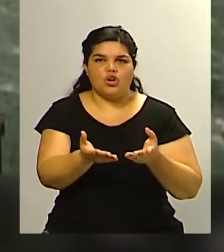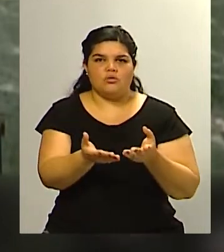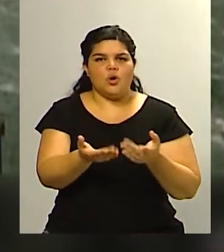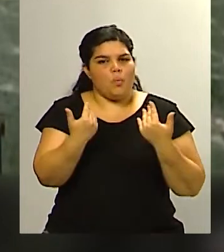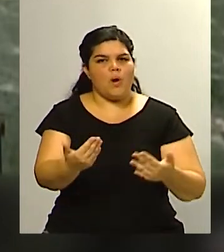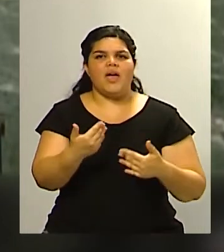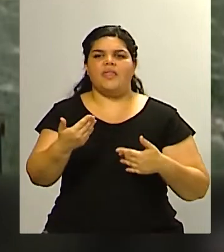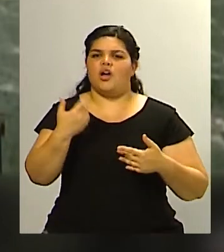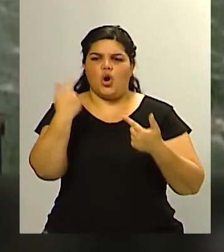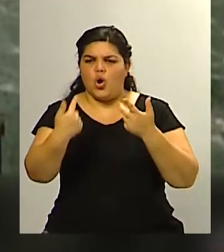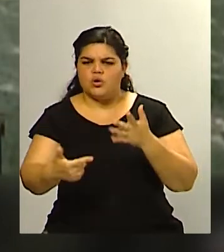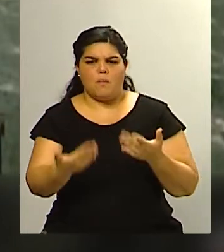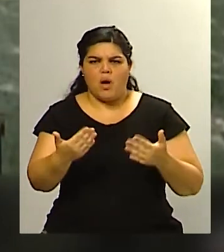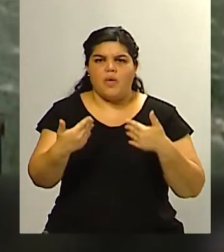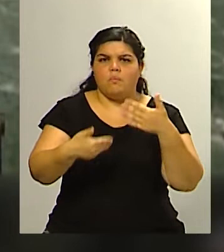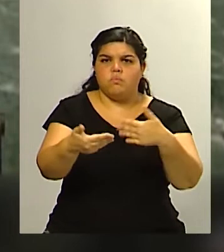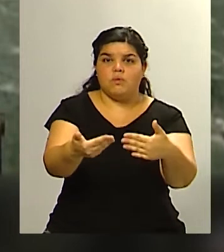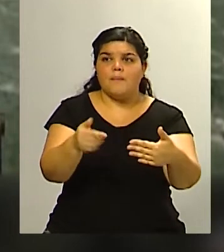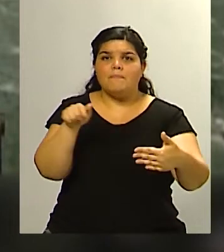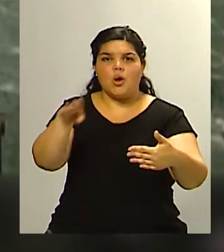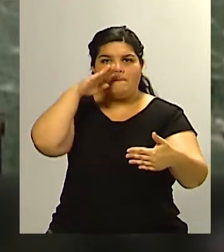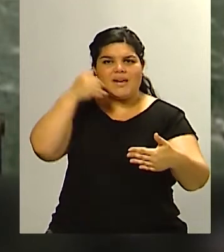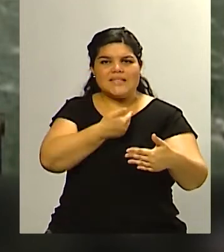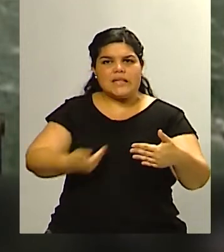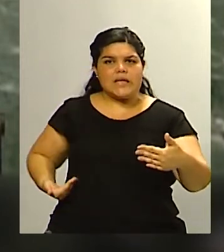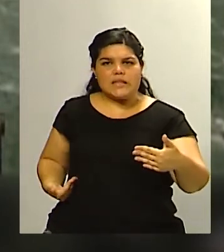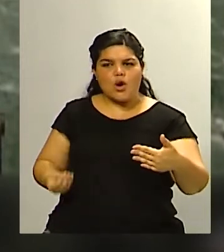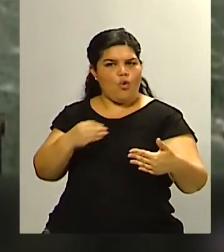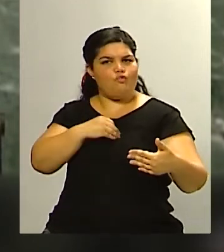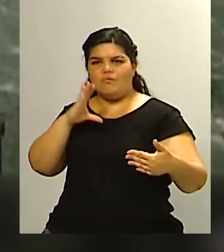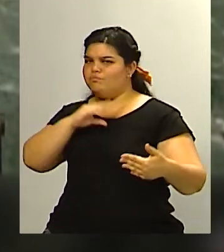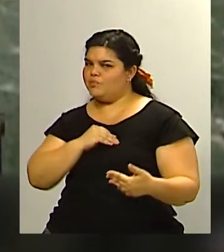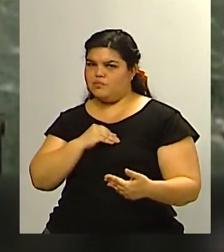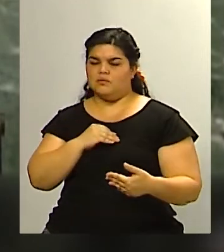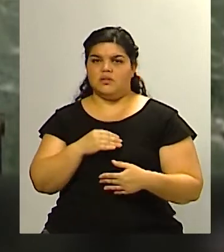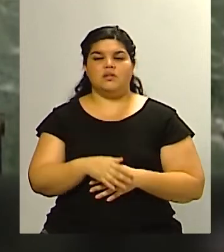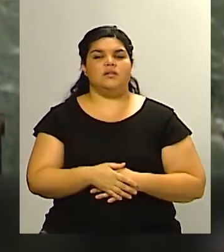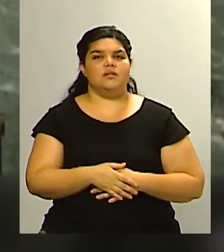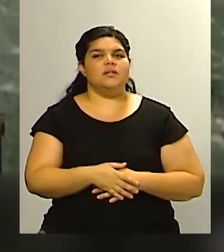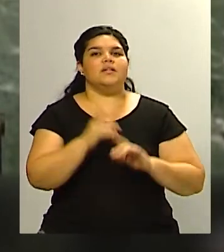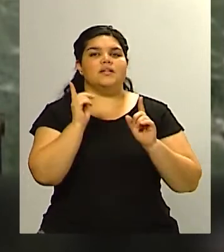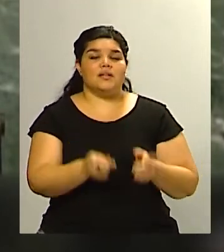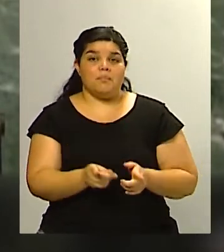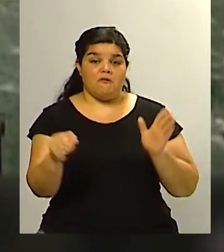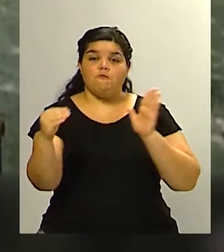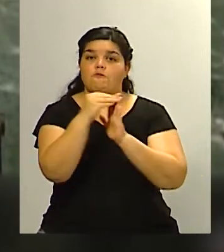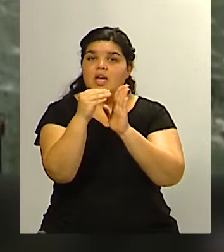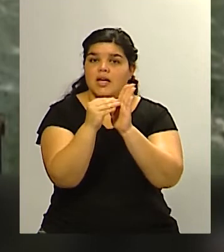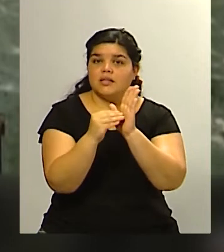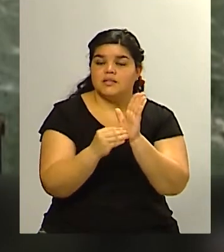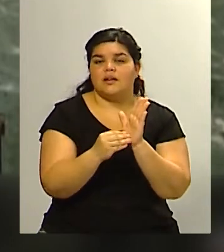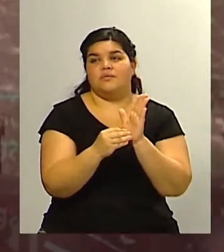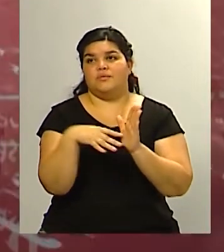presidencial claro y la última pregunta vienen muchas muchas fechas de elecciones para el año que viene entre el